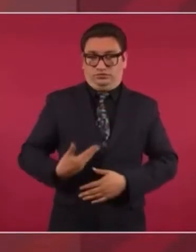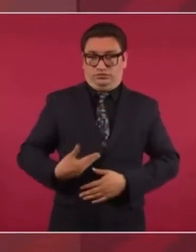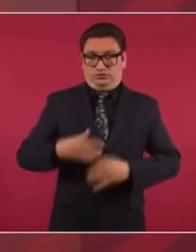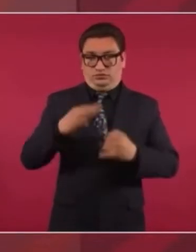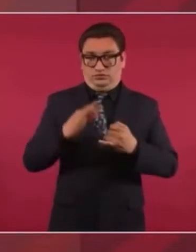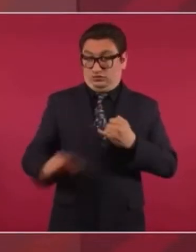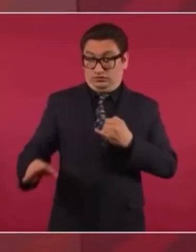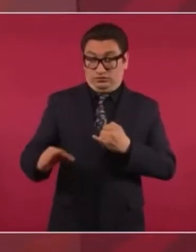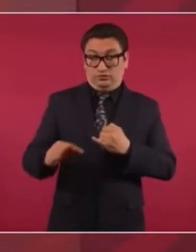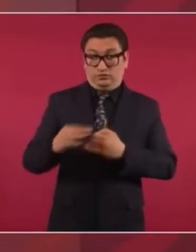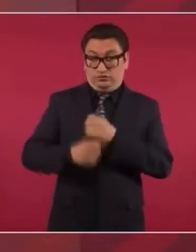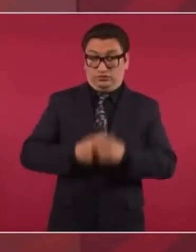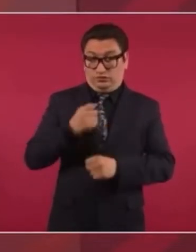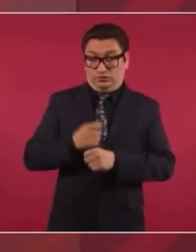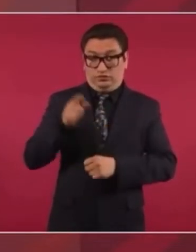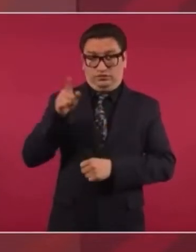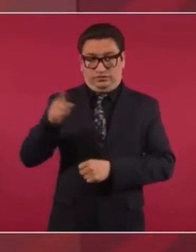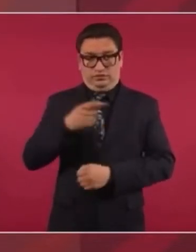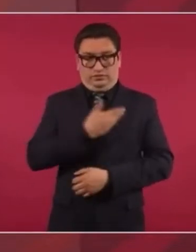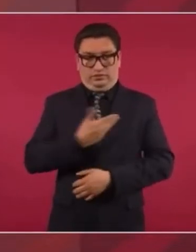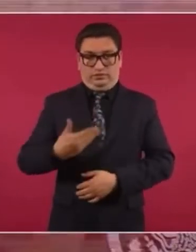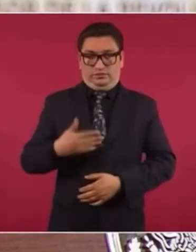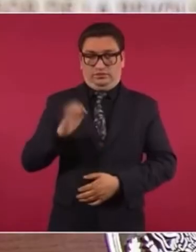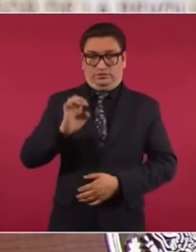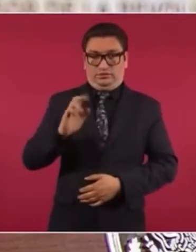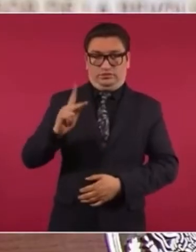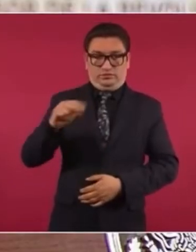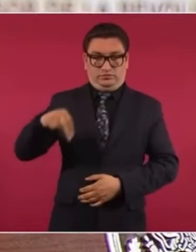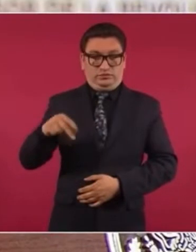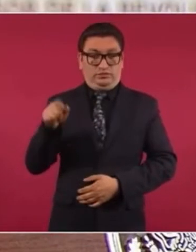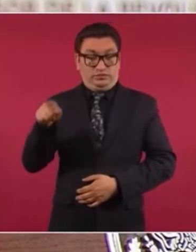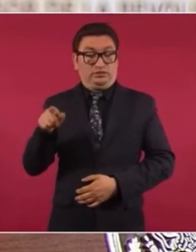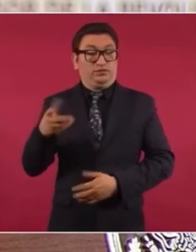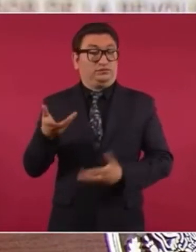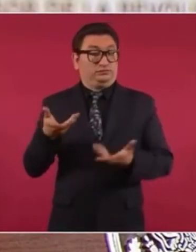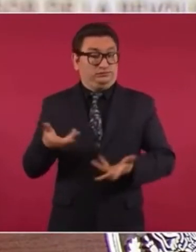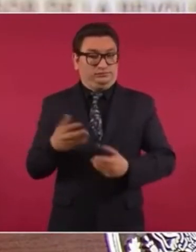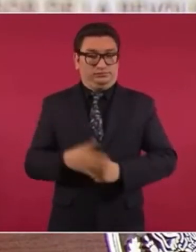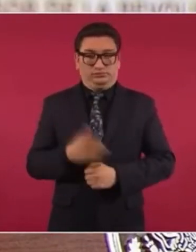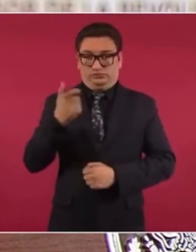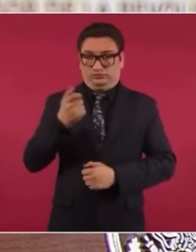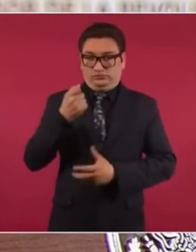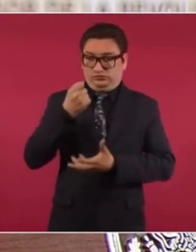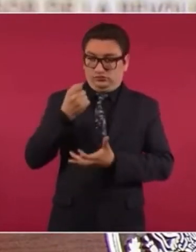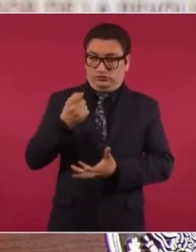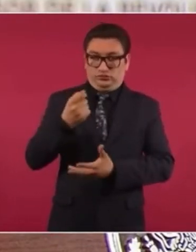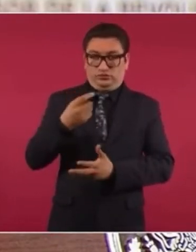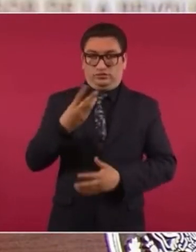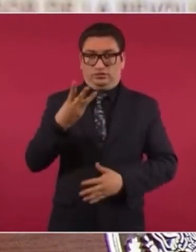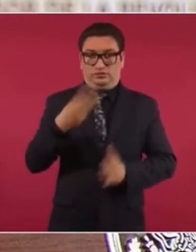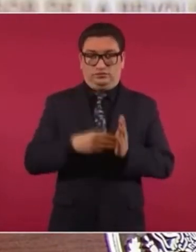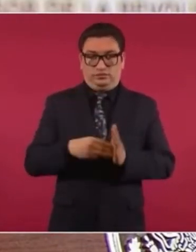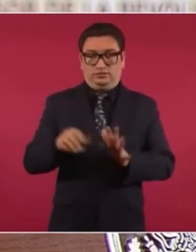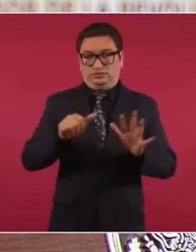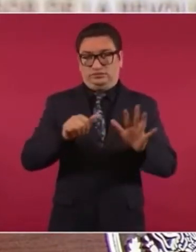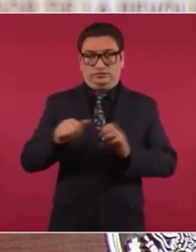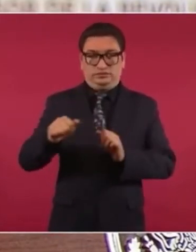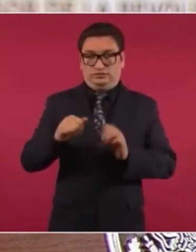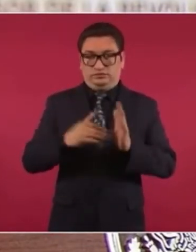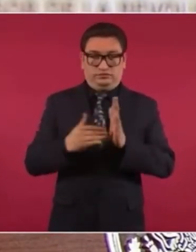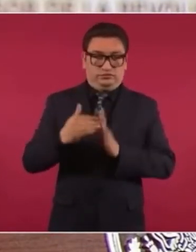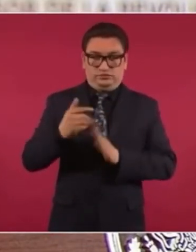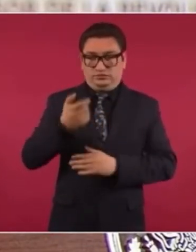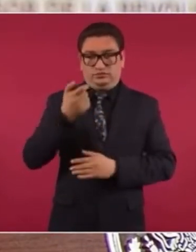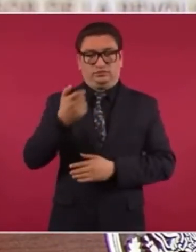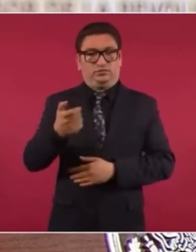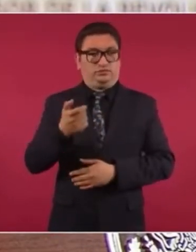Peña ejerció un presupuesto de tres mil seiscientos millones de pesos